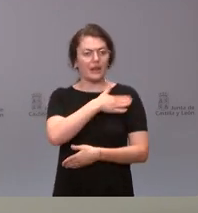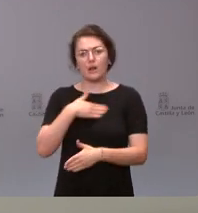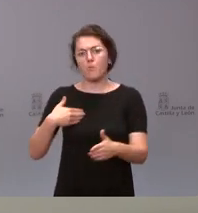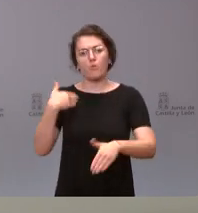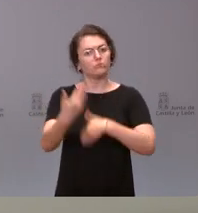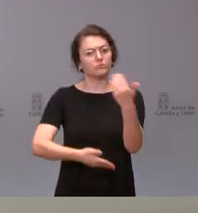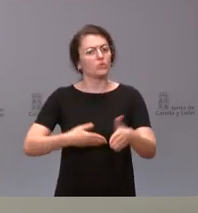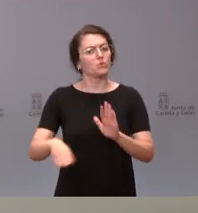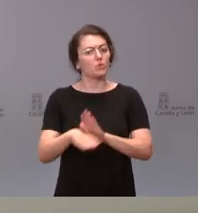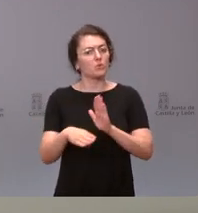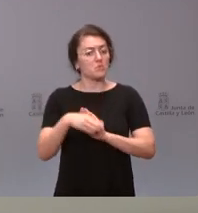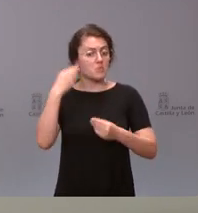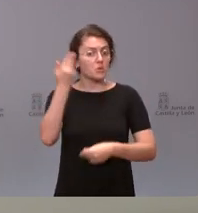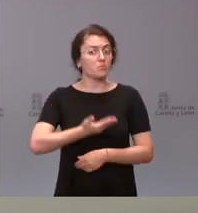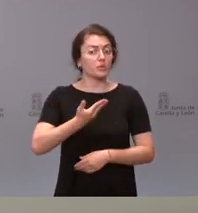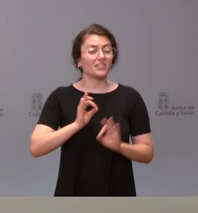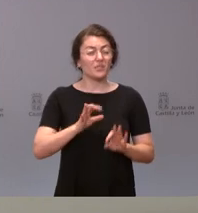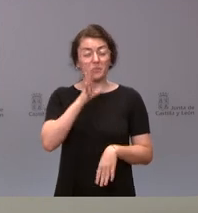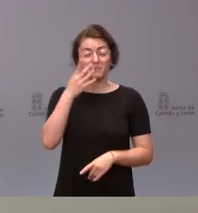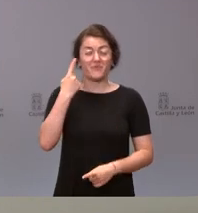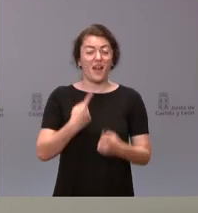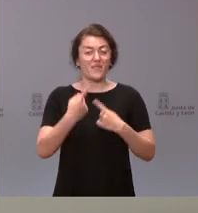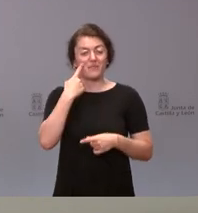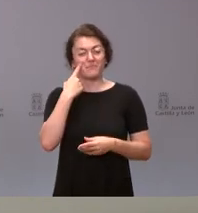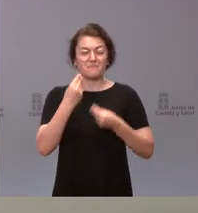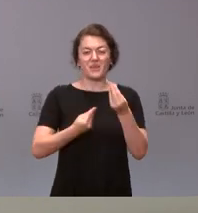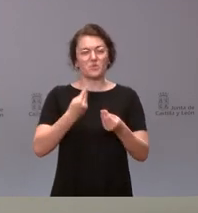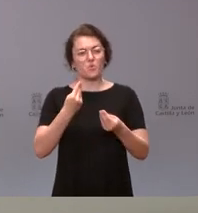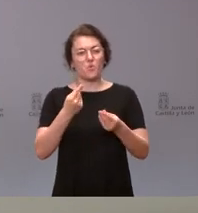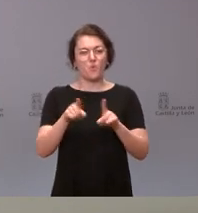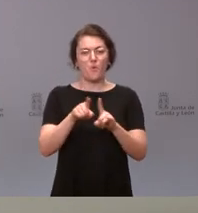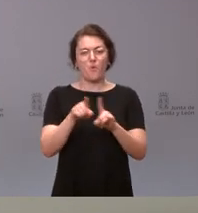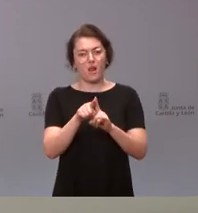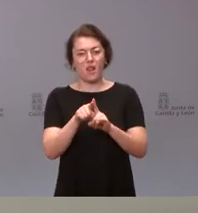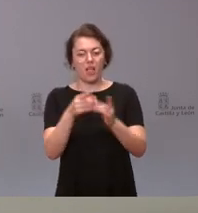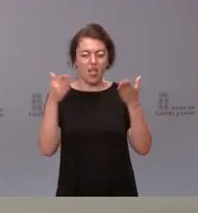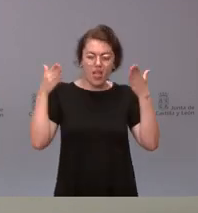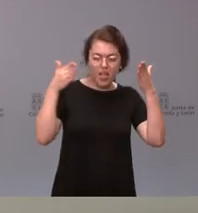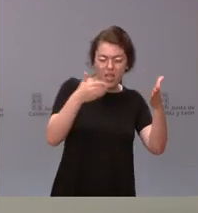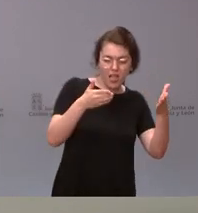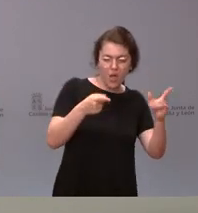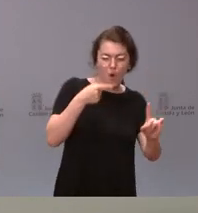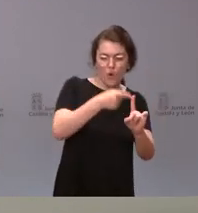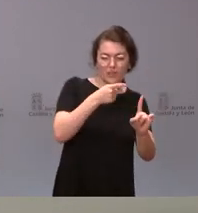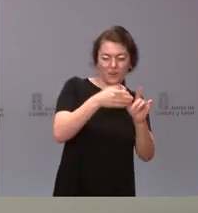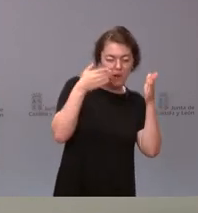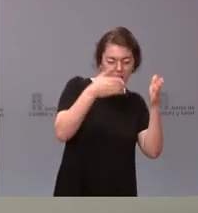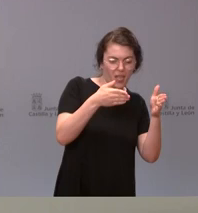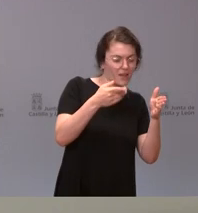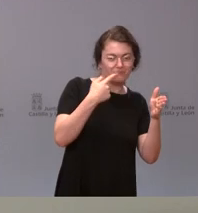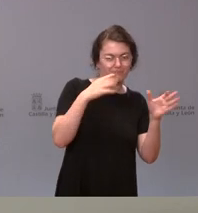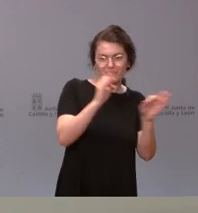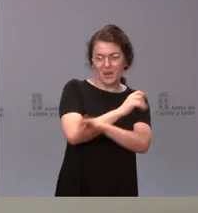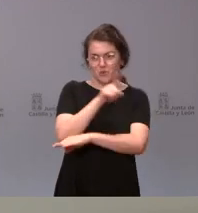porque a veces yo creo que se tiende a focalizar equivocadamente el objetivo del diálogo social. Si